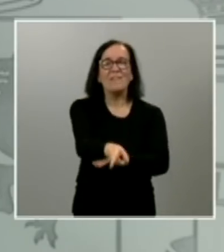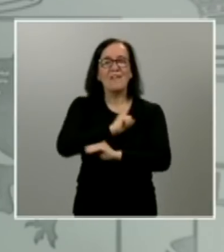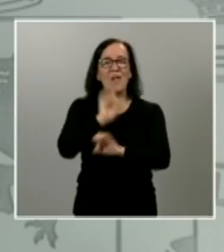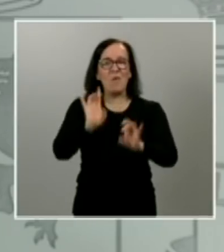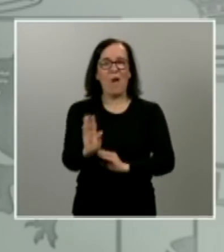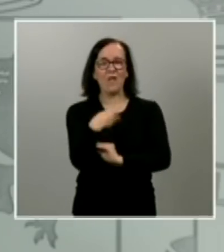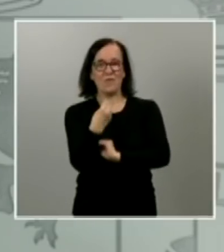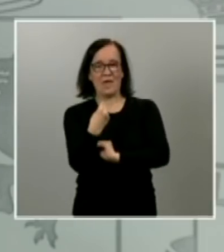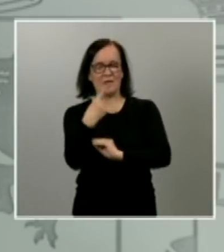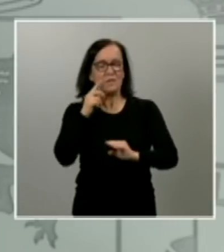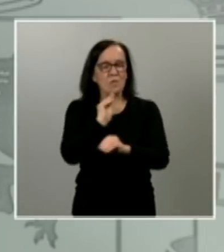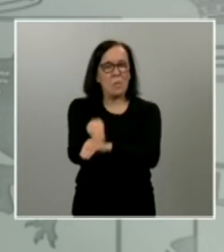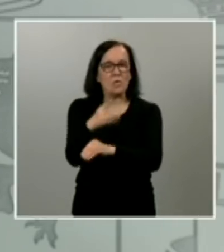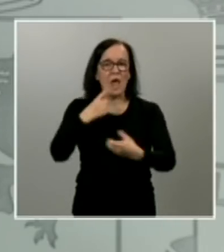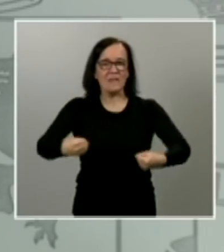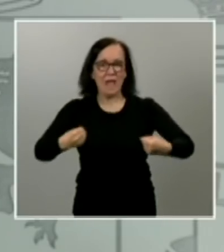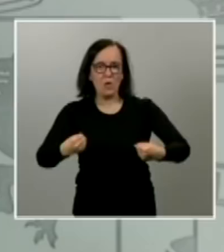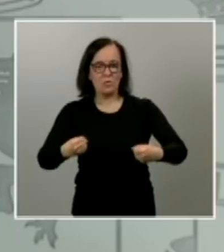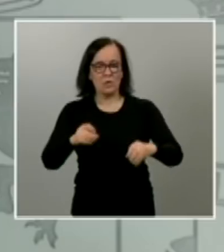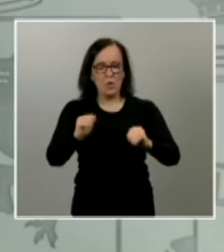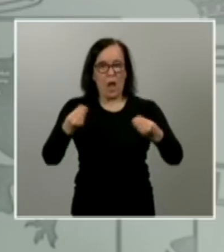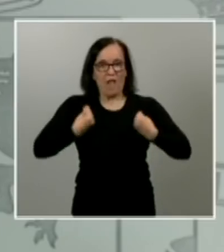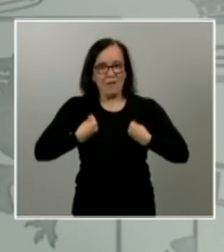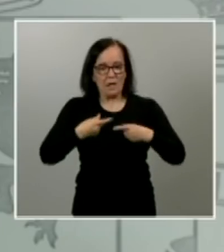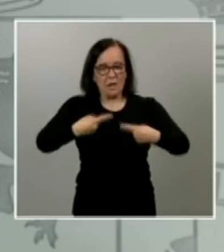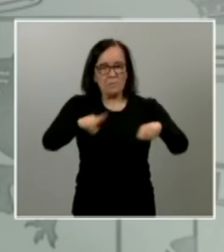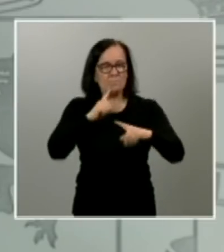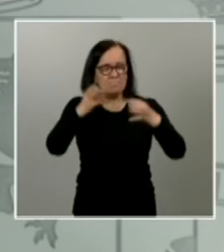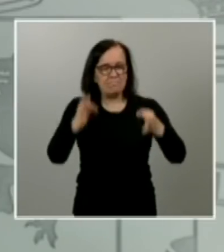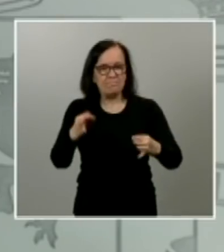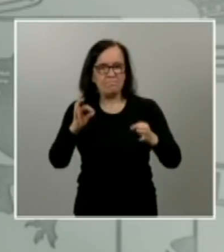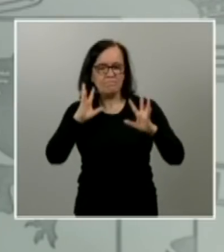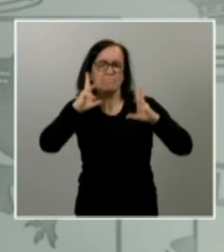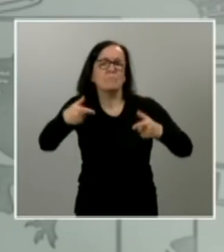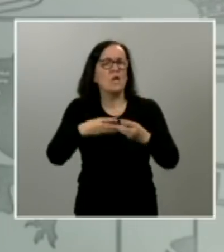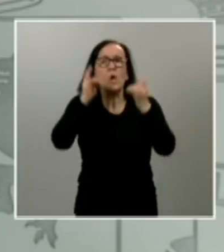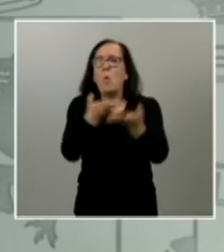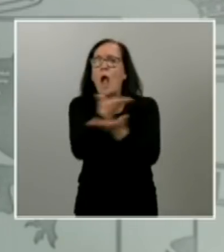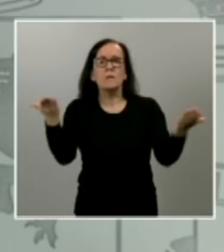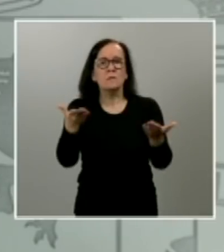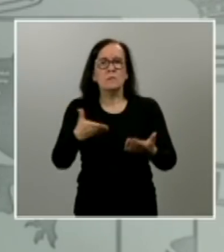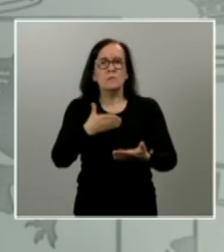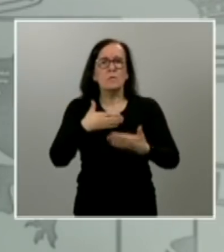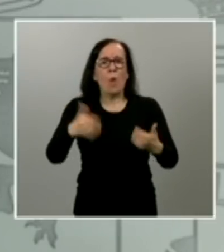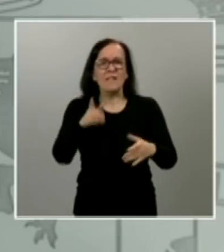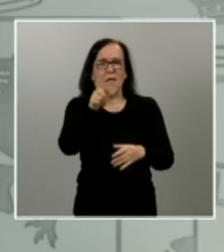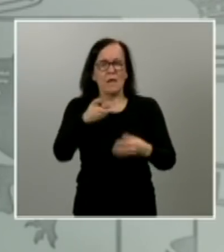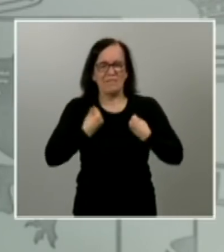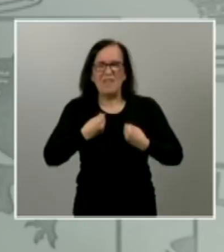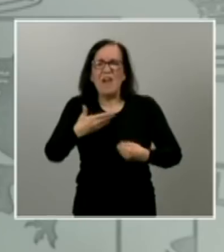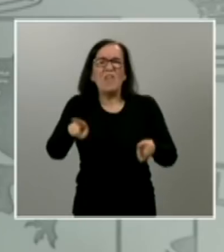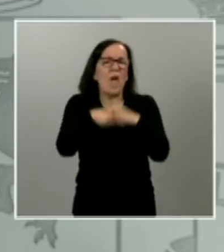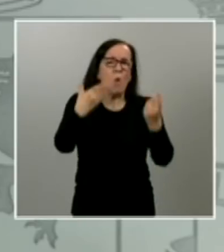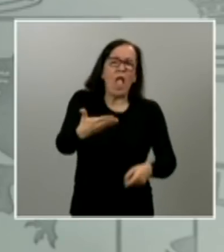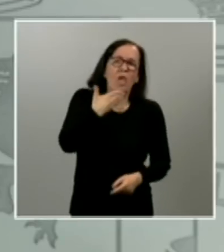salud y vuestras vidas con el mismo ahínco que todas las vidas todas por igual tengan la edad que tengan